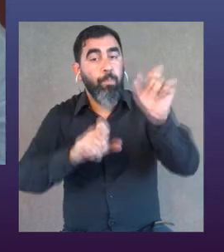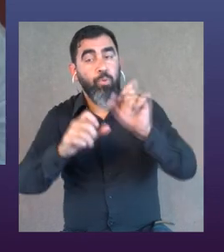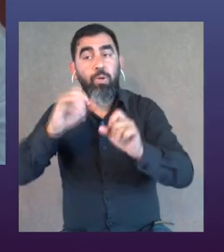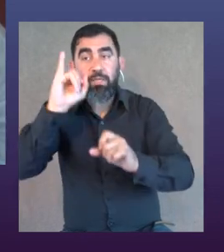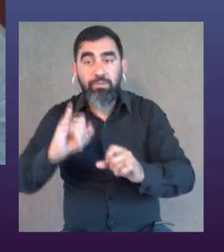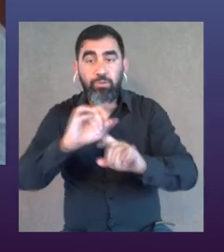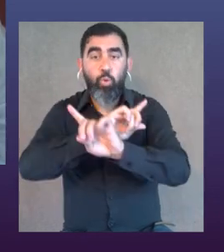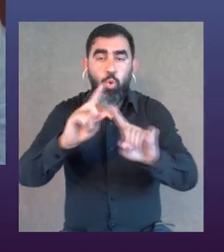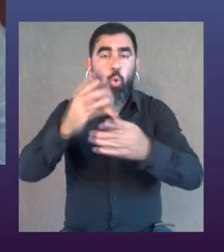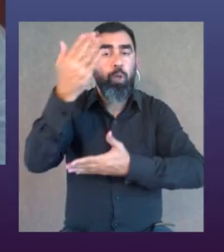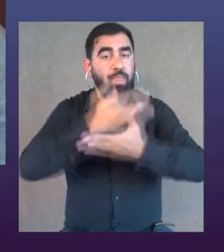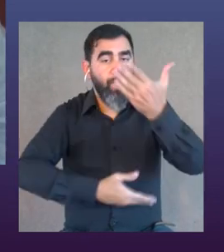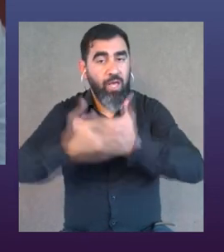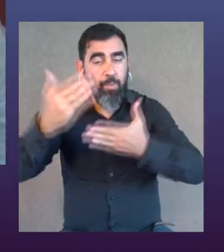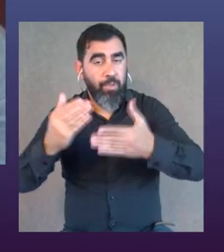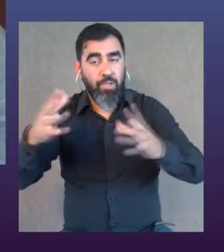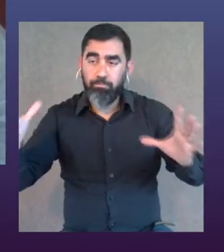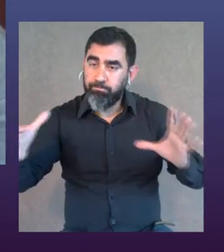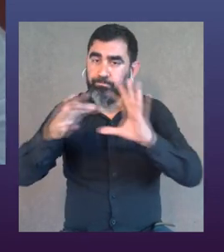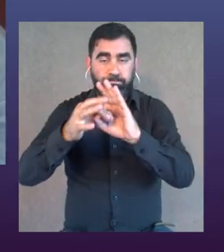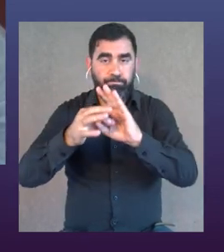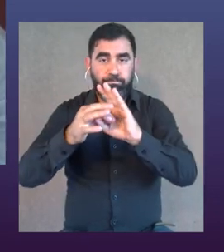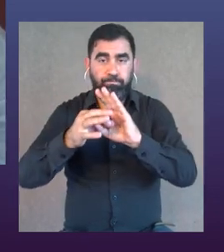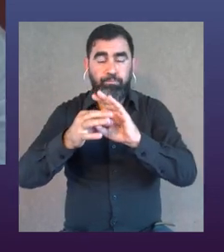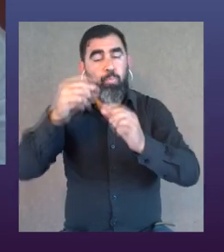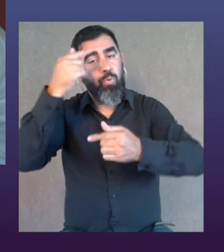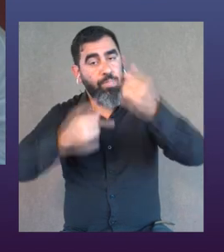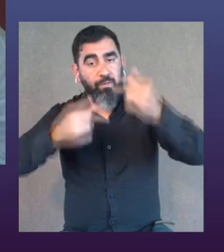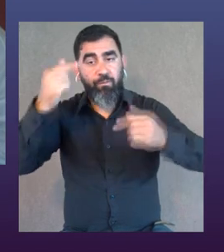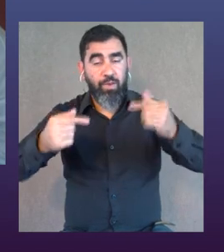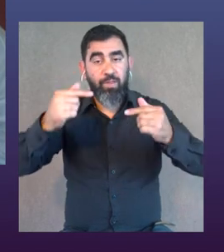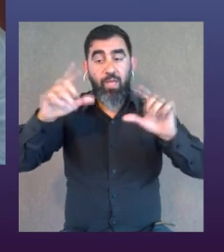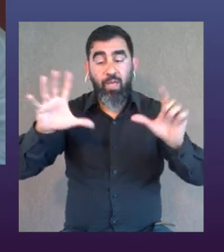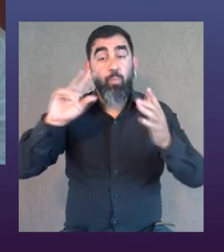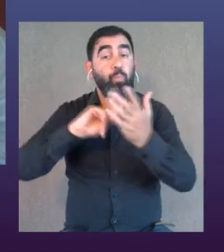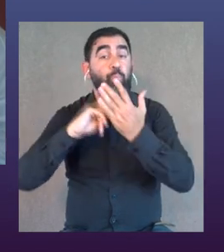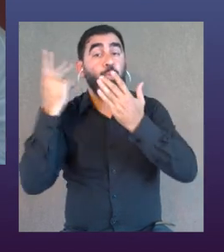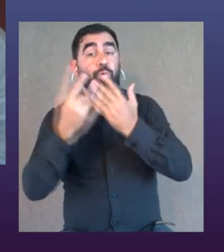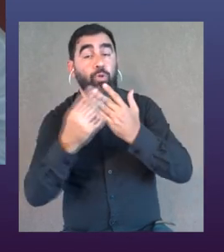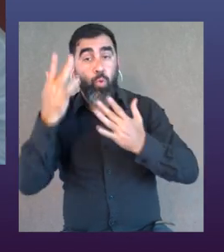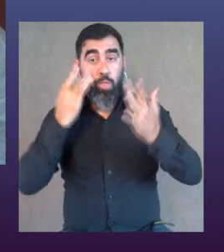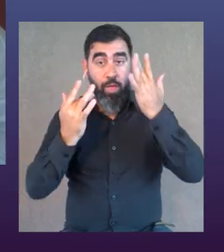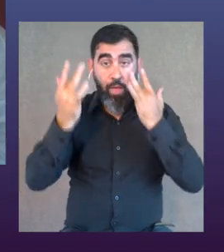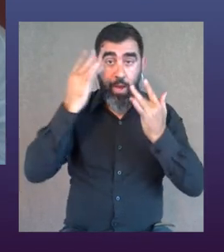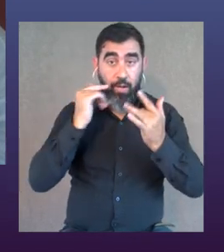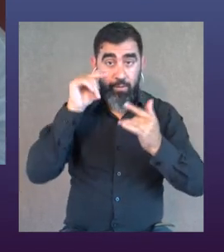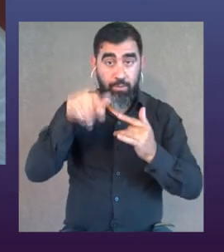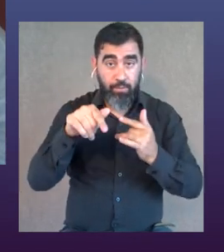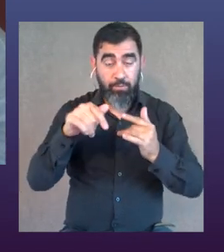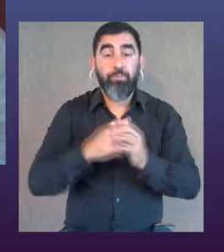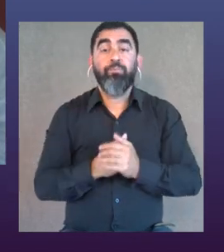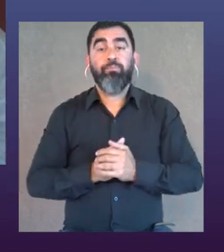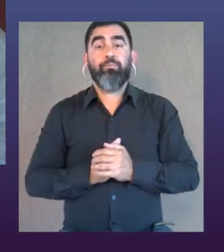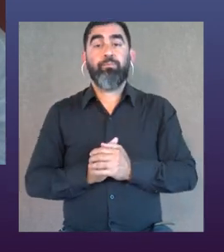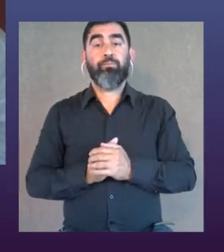a personas con y sin discapacidad desde todo ese universo que forma un proyecto artístico